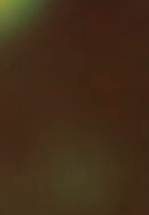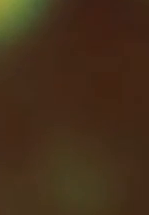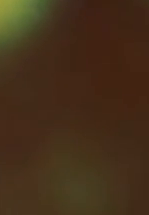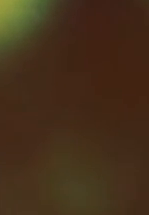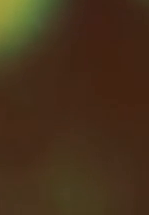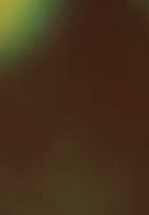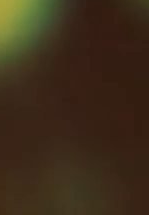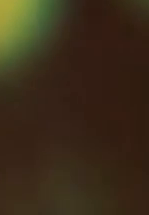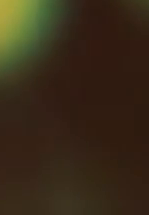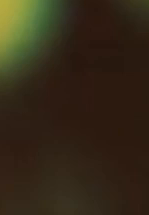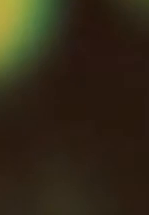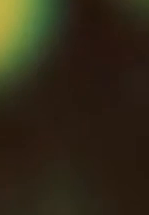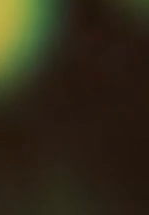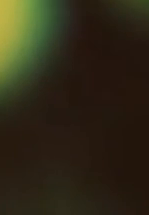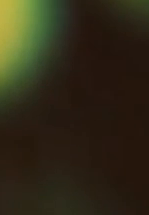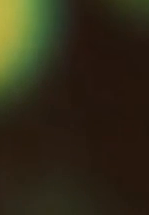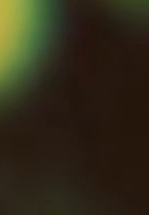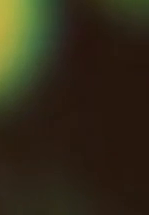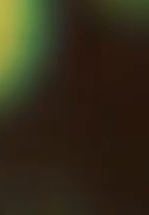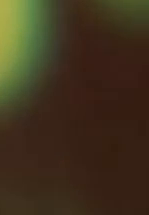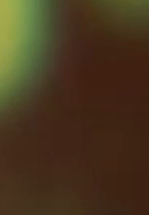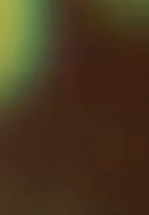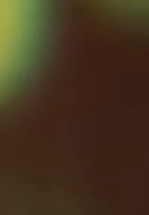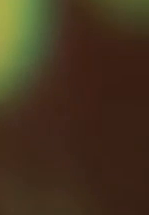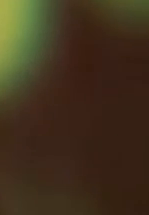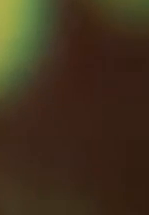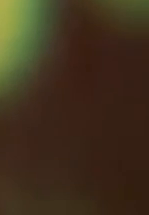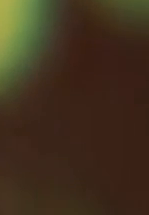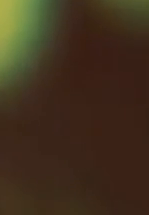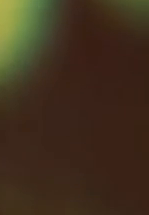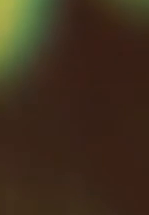Protocolos de seguridad contra la COVID-19